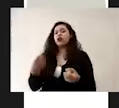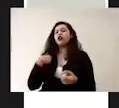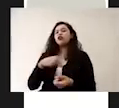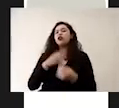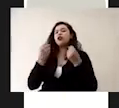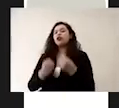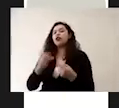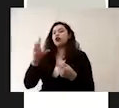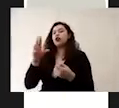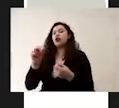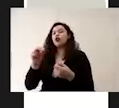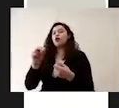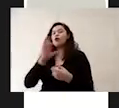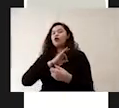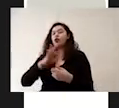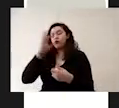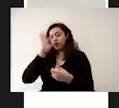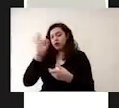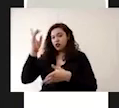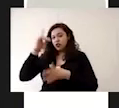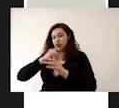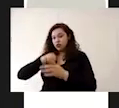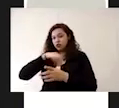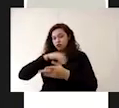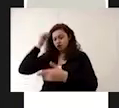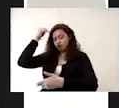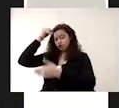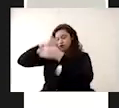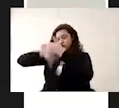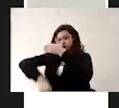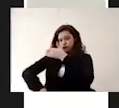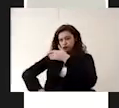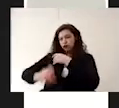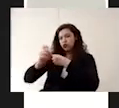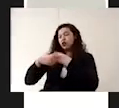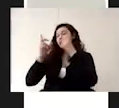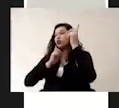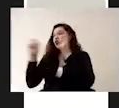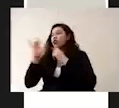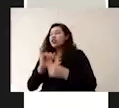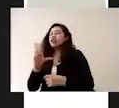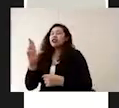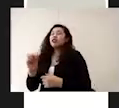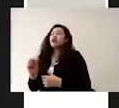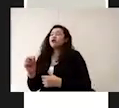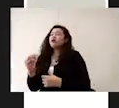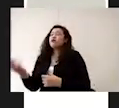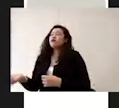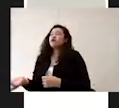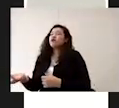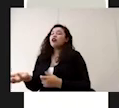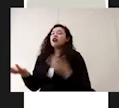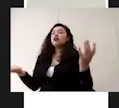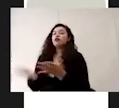podemos llegar a omitir esta parte de casos sospechosos y favorecer el